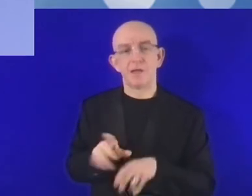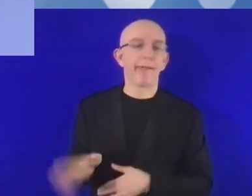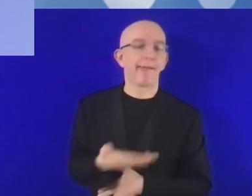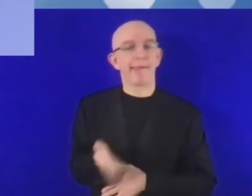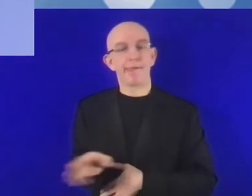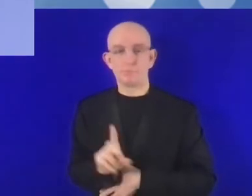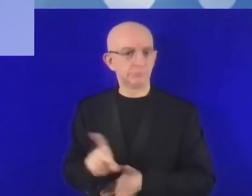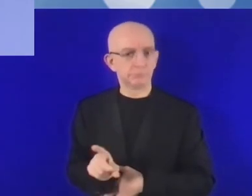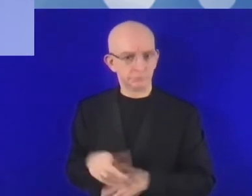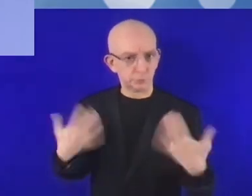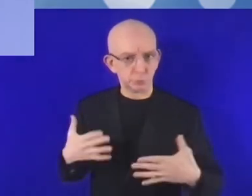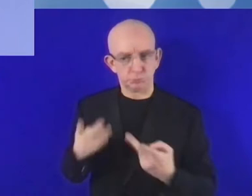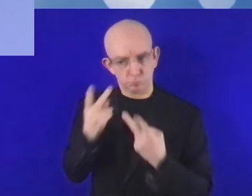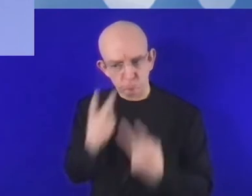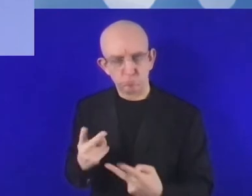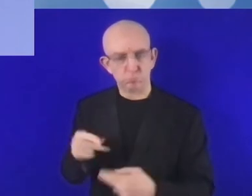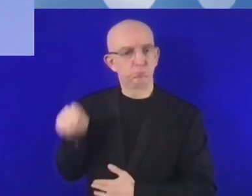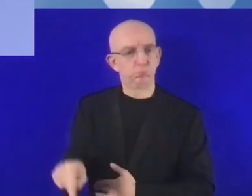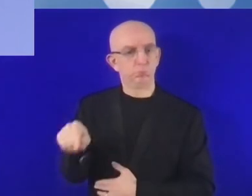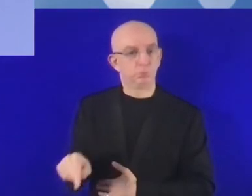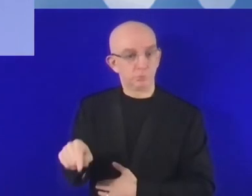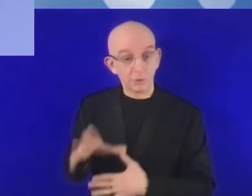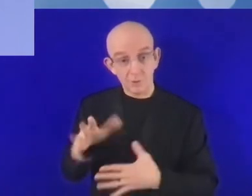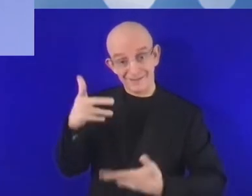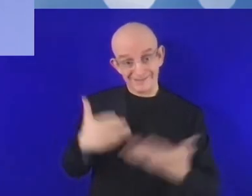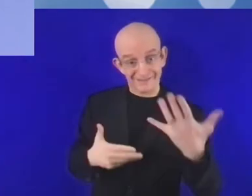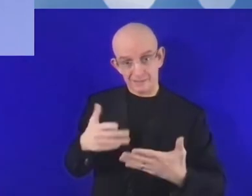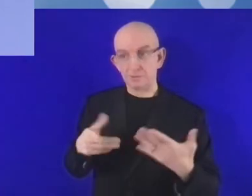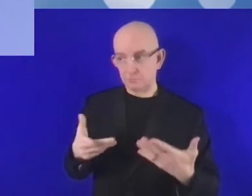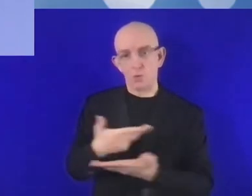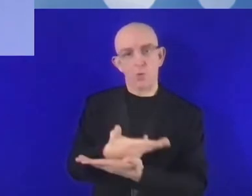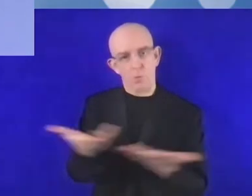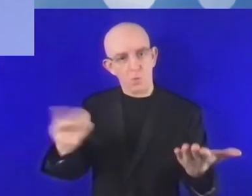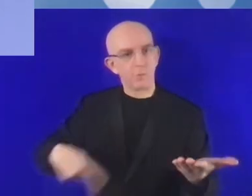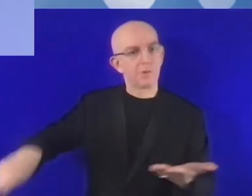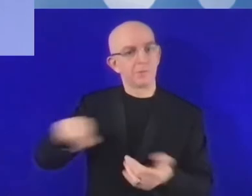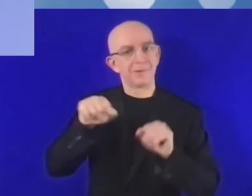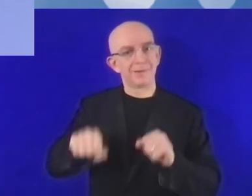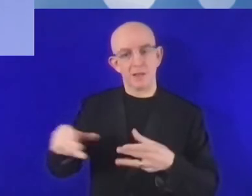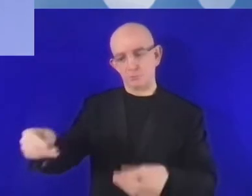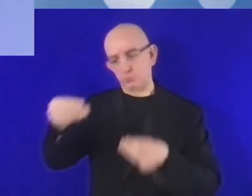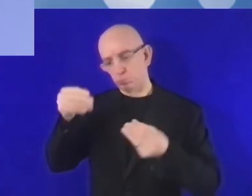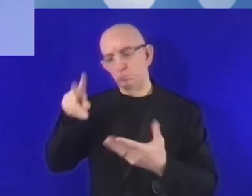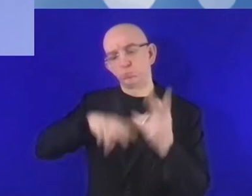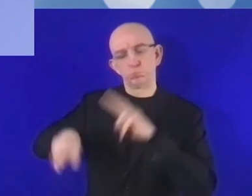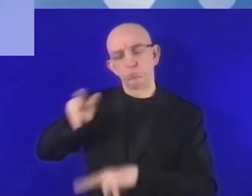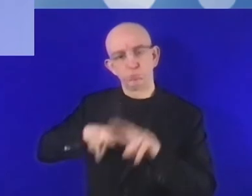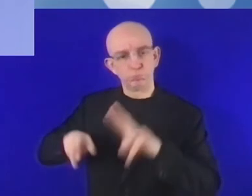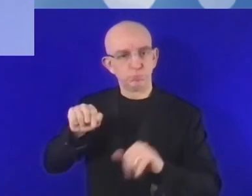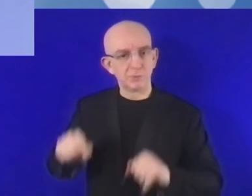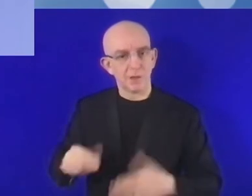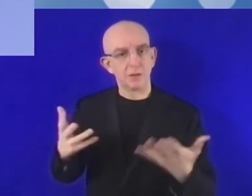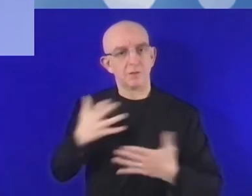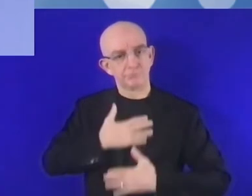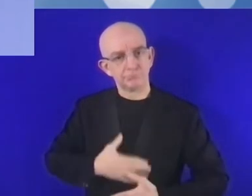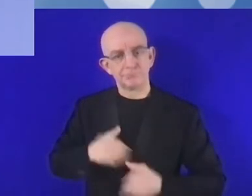forma analógica y también digital. Y estos datos hay que protegerlos. Por eso también hay que crear mecanismos que nos permitan hacerlo. Y de nuevo, todo